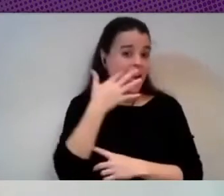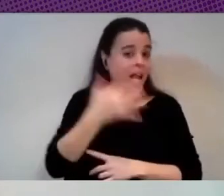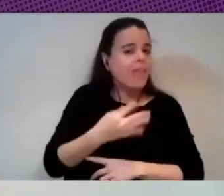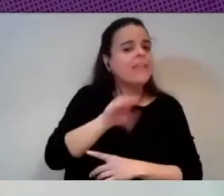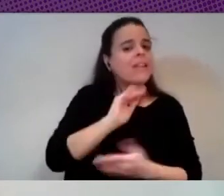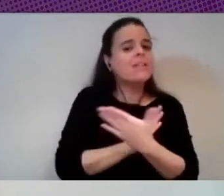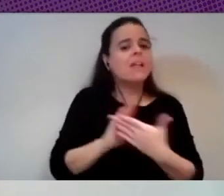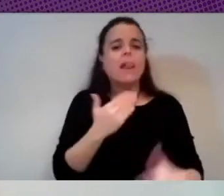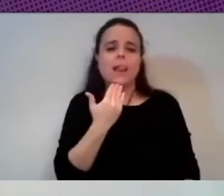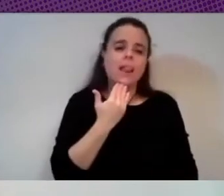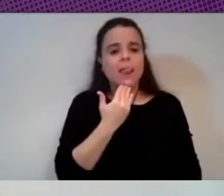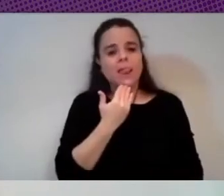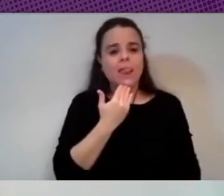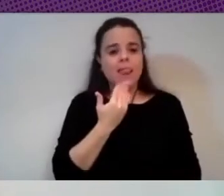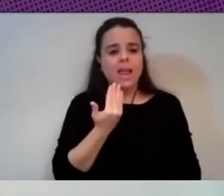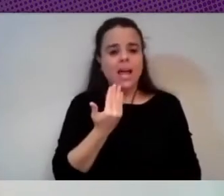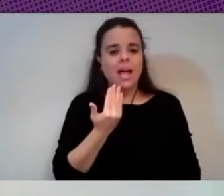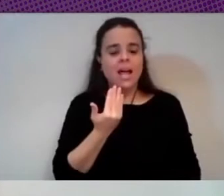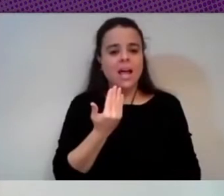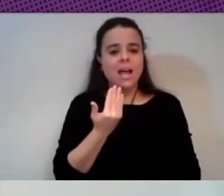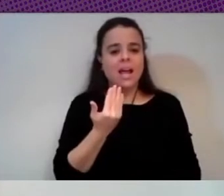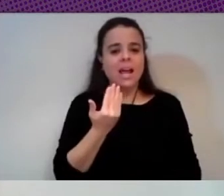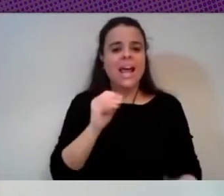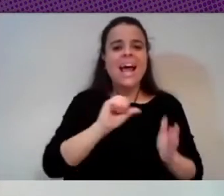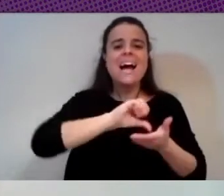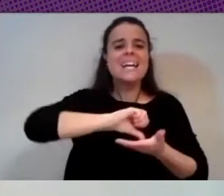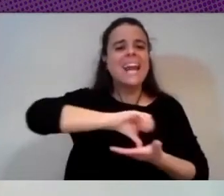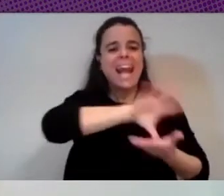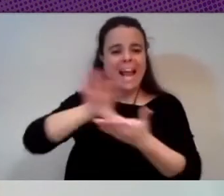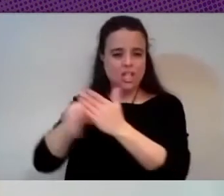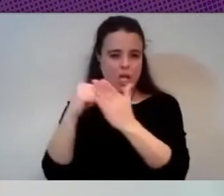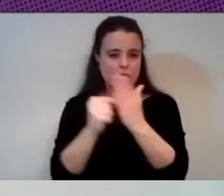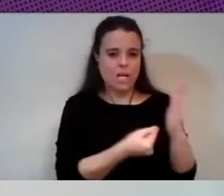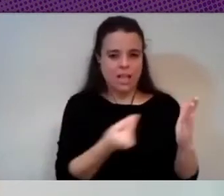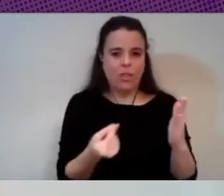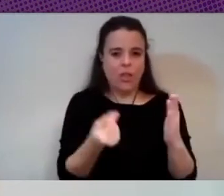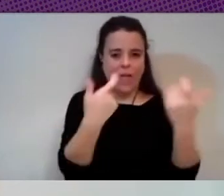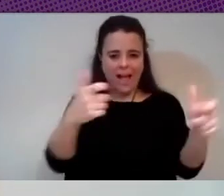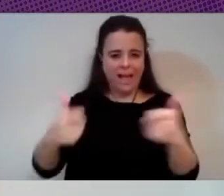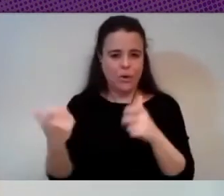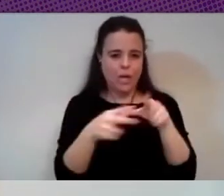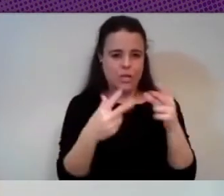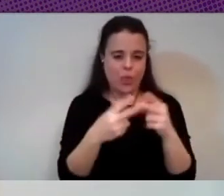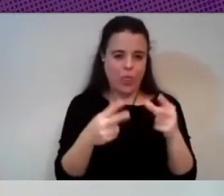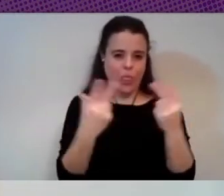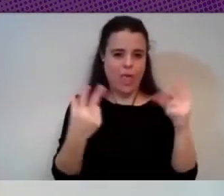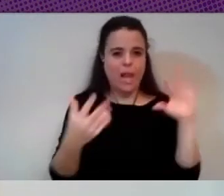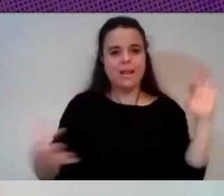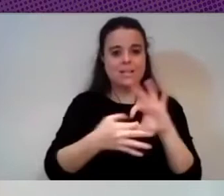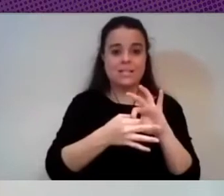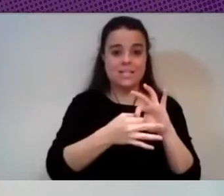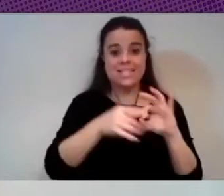como que los ratios de contratación de tales categorías sociales que suelen responder a un contexto estadounidense